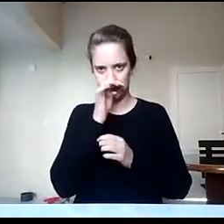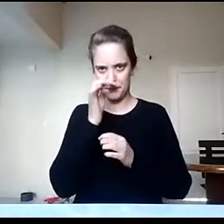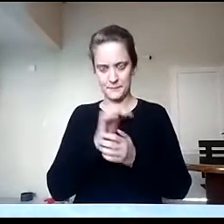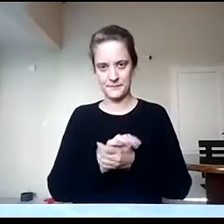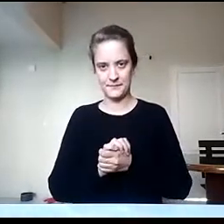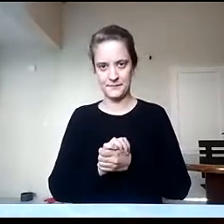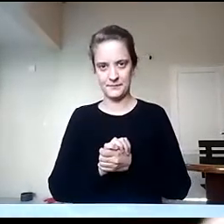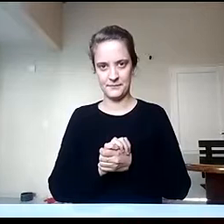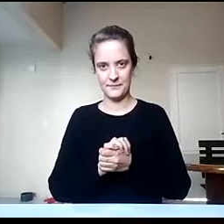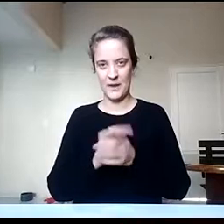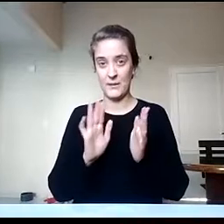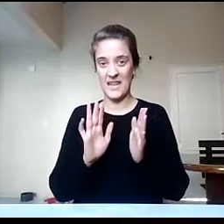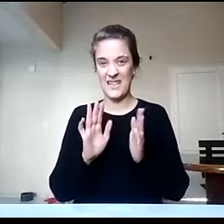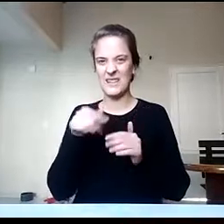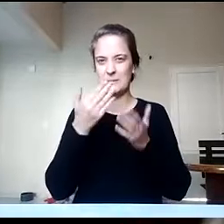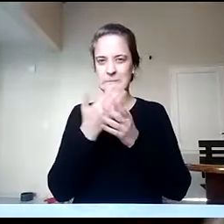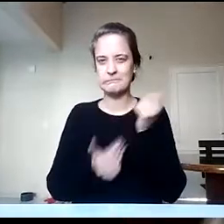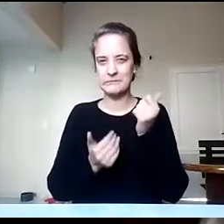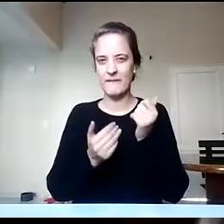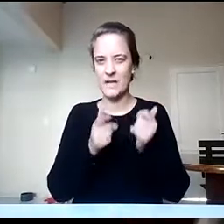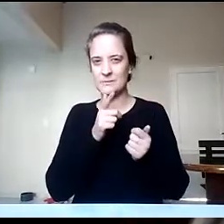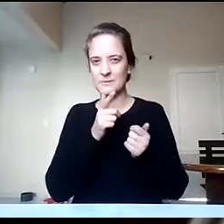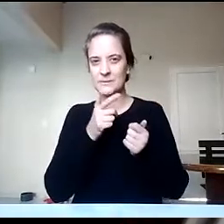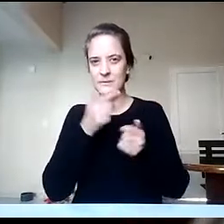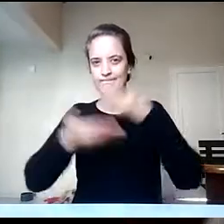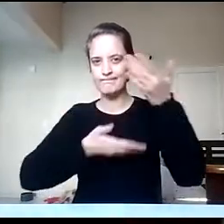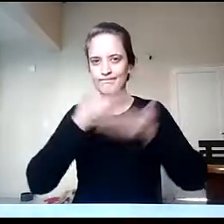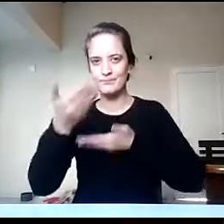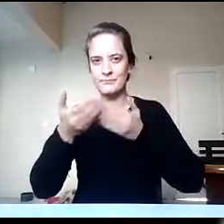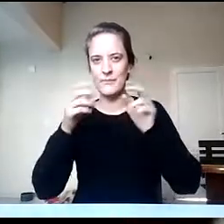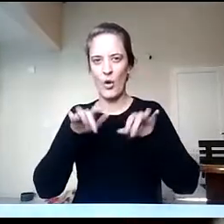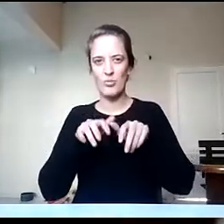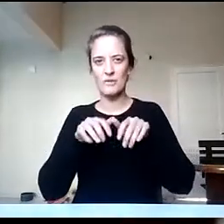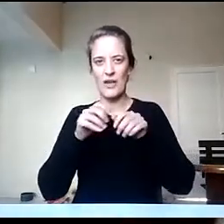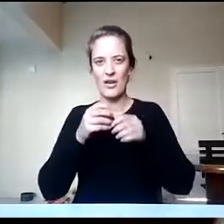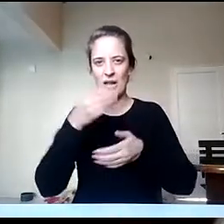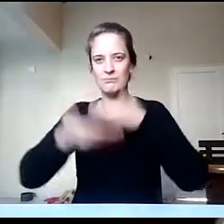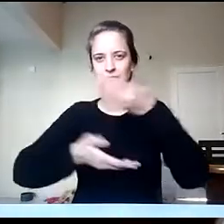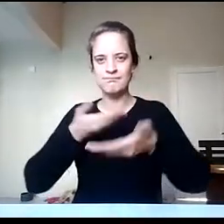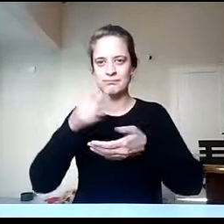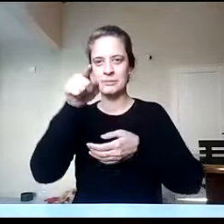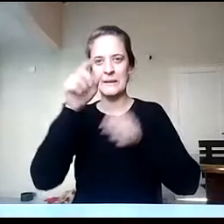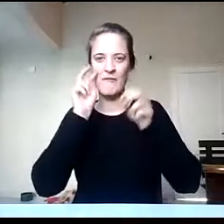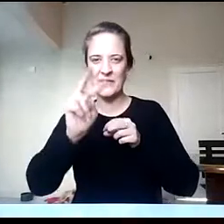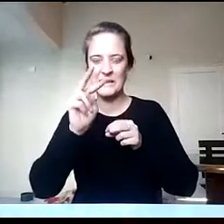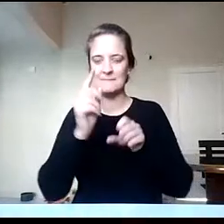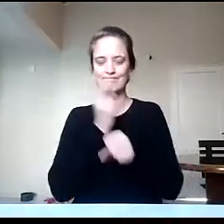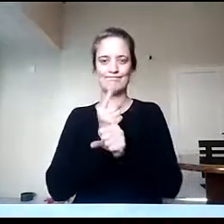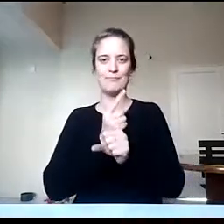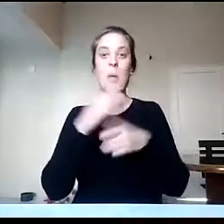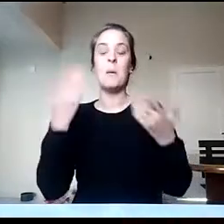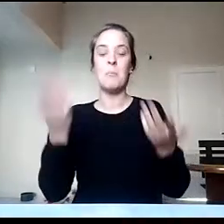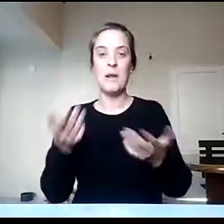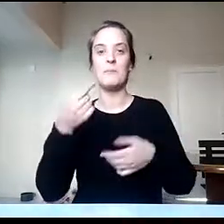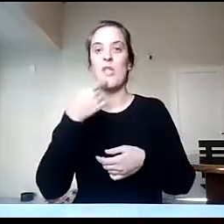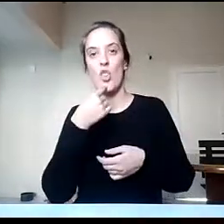Bueno, ahí falló un poquito el compartir la pantalla, no alcanzaron a verlo. Pero algunos interrogantes, ¿sí? A los